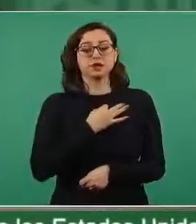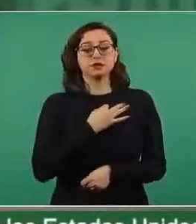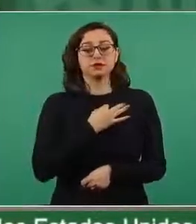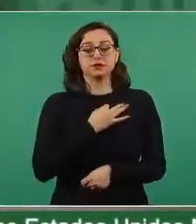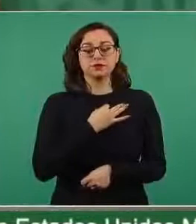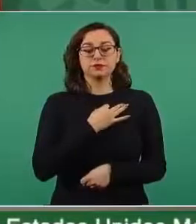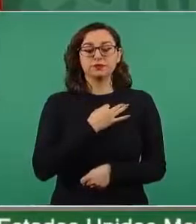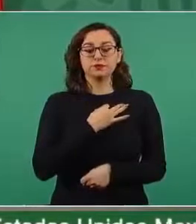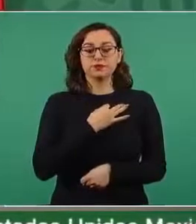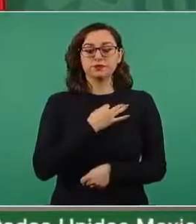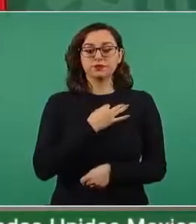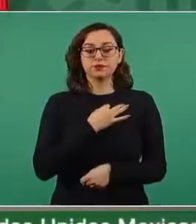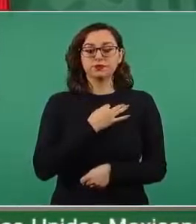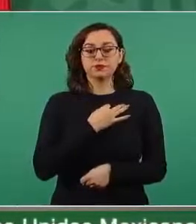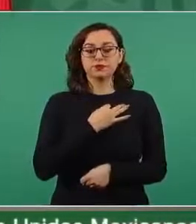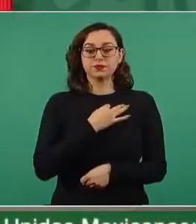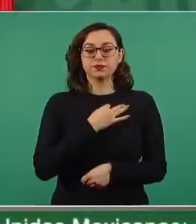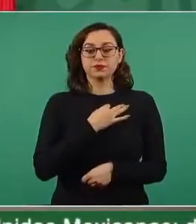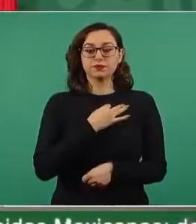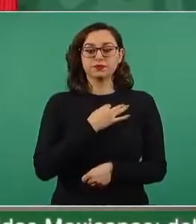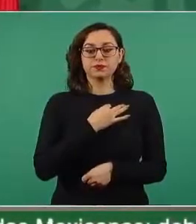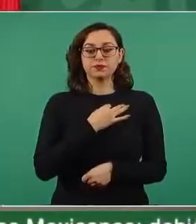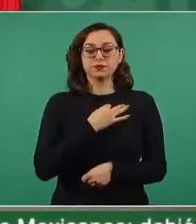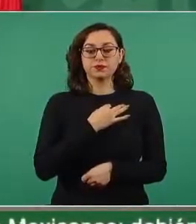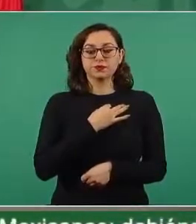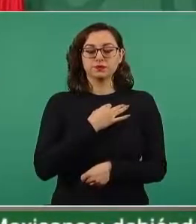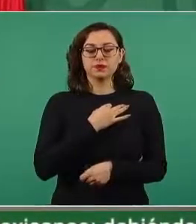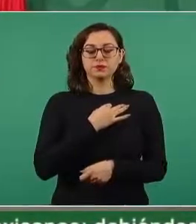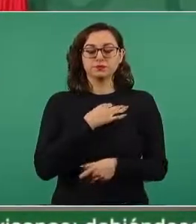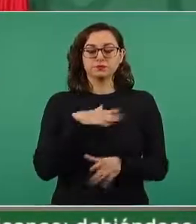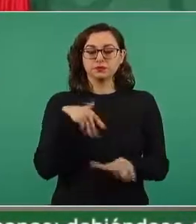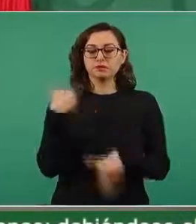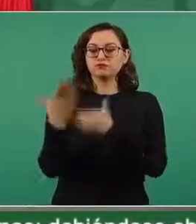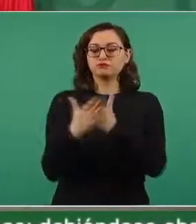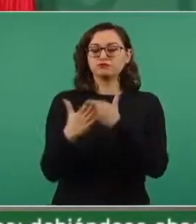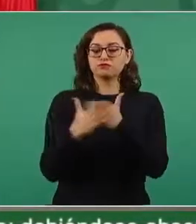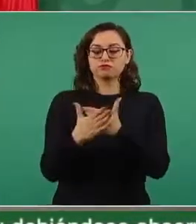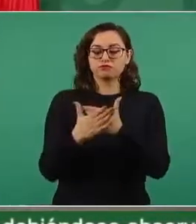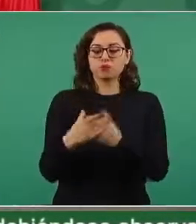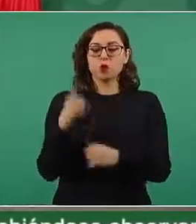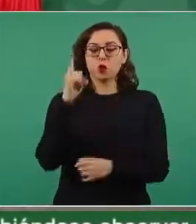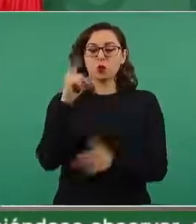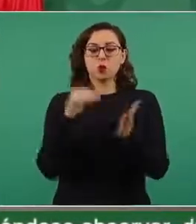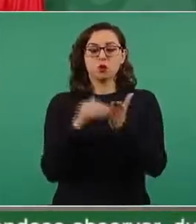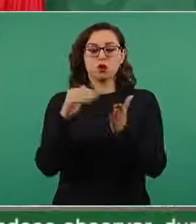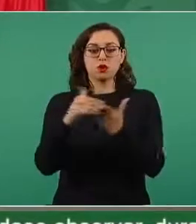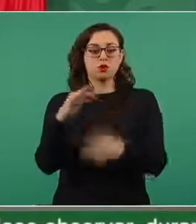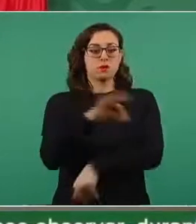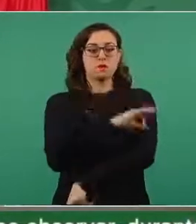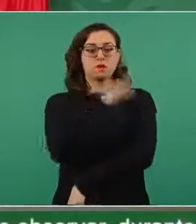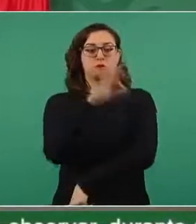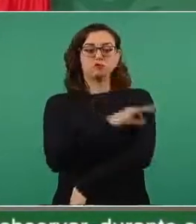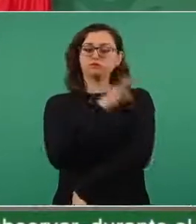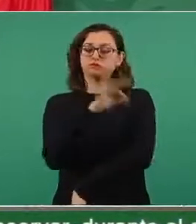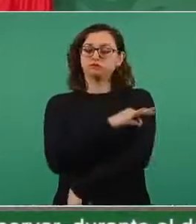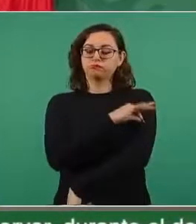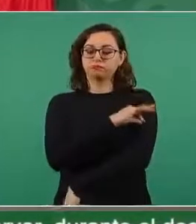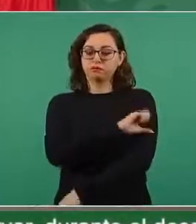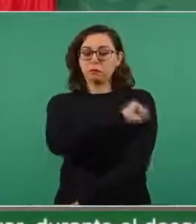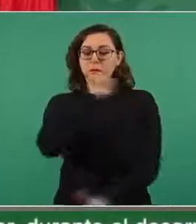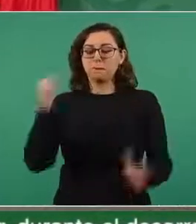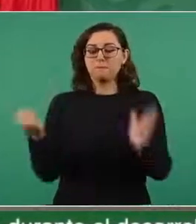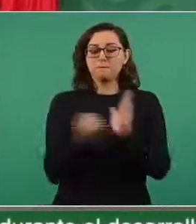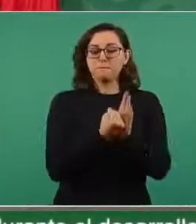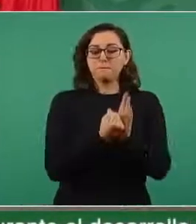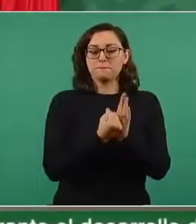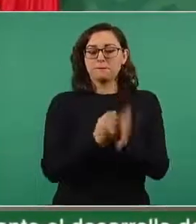enviarnos un millón de vacunas Johnson &